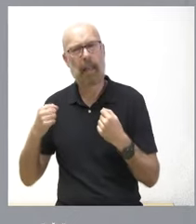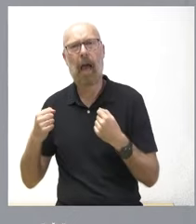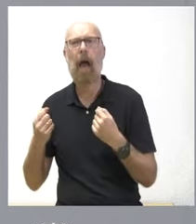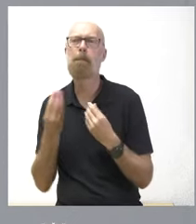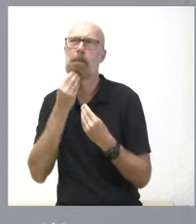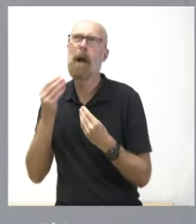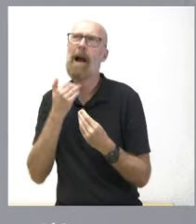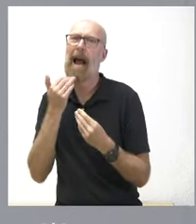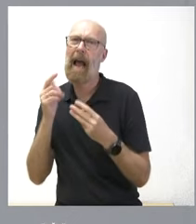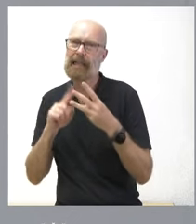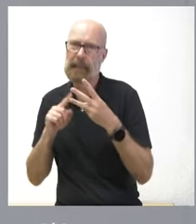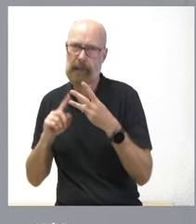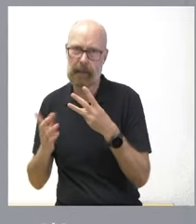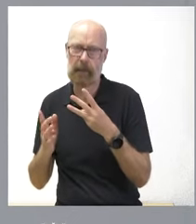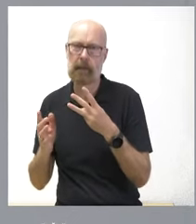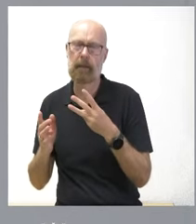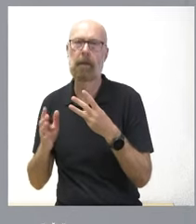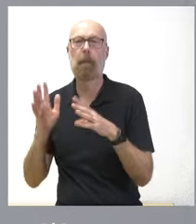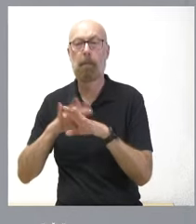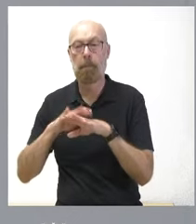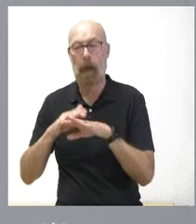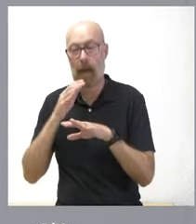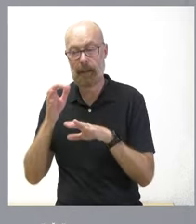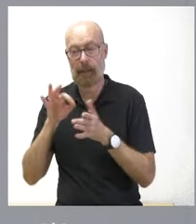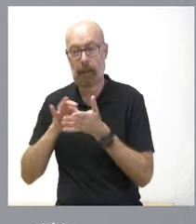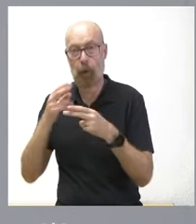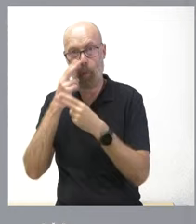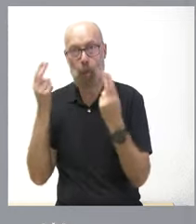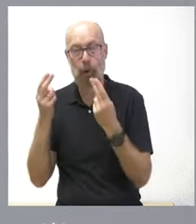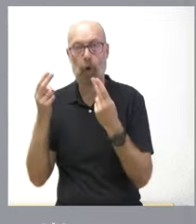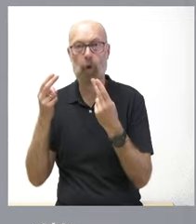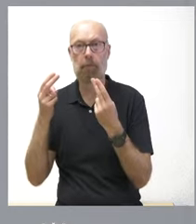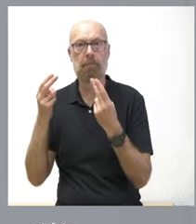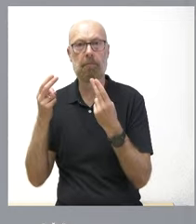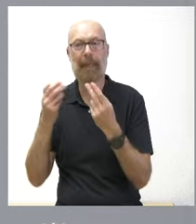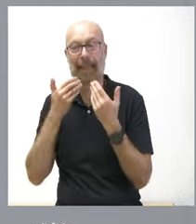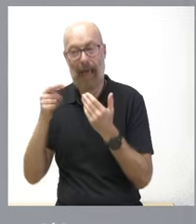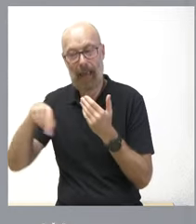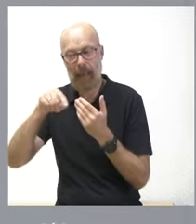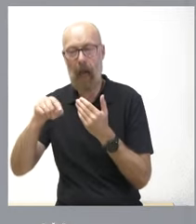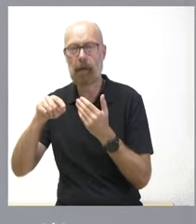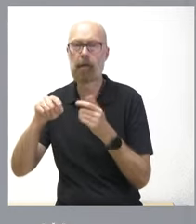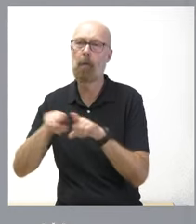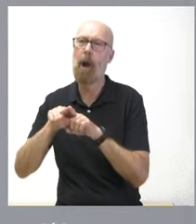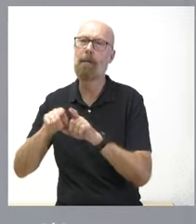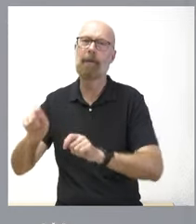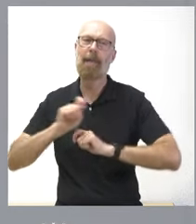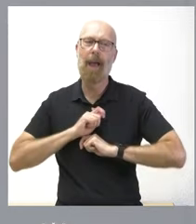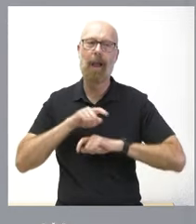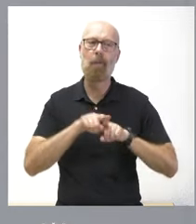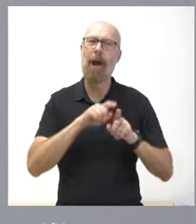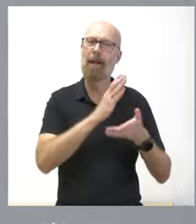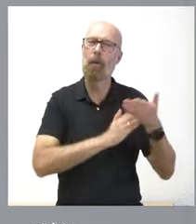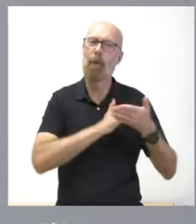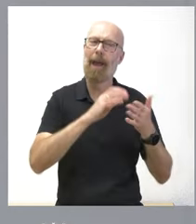España y elevar a rango de ley unos servicios públicos que nos han permitido situar a Castilla y León como hemos conocido hoy como la comunidad autónoma con más